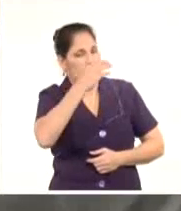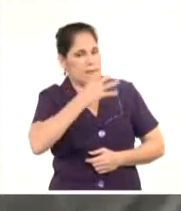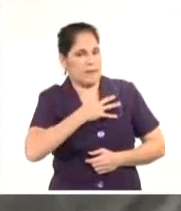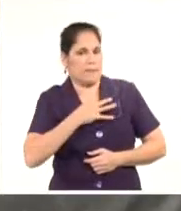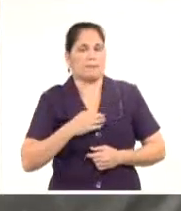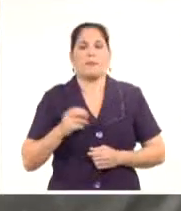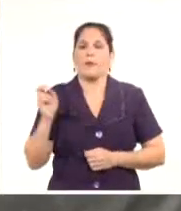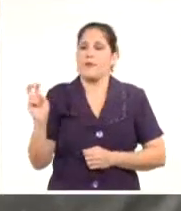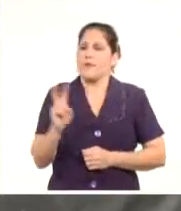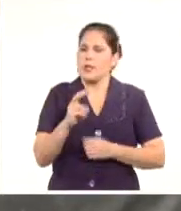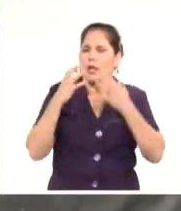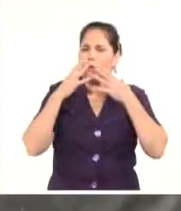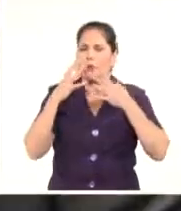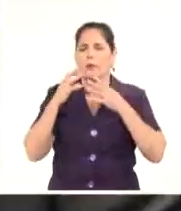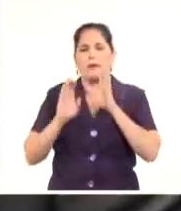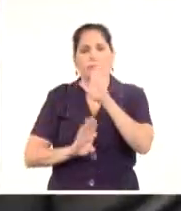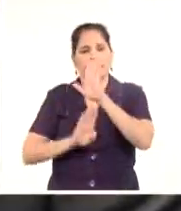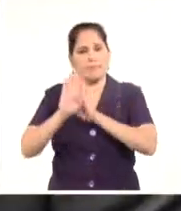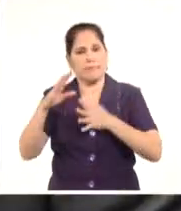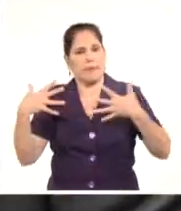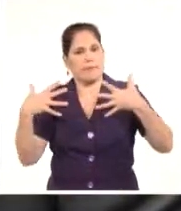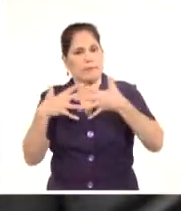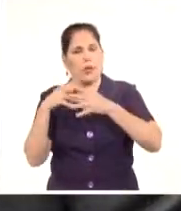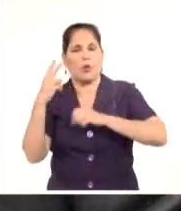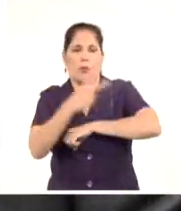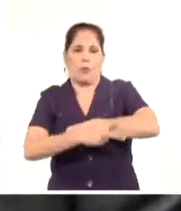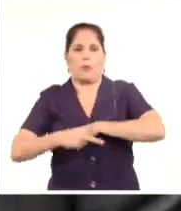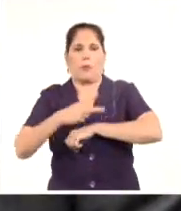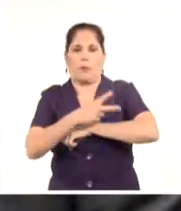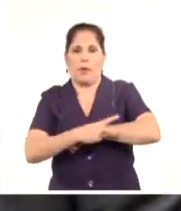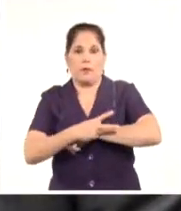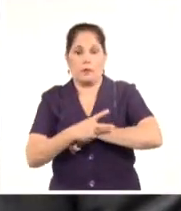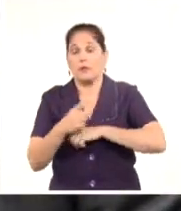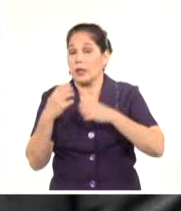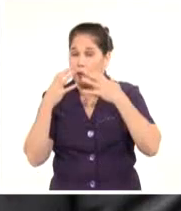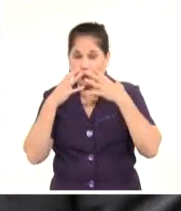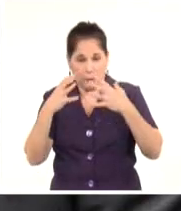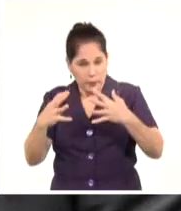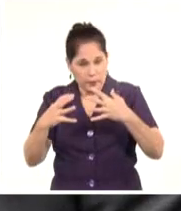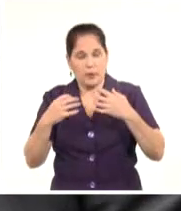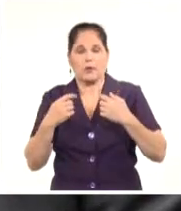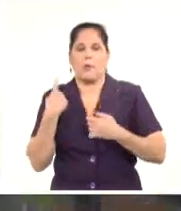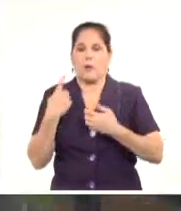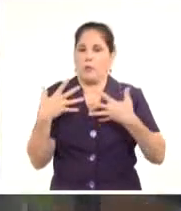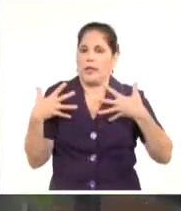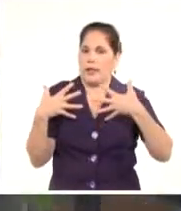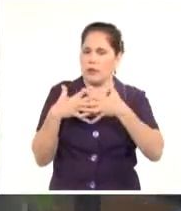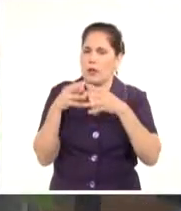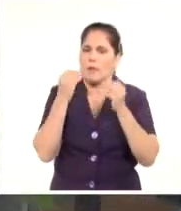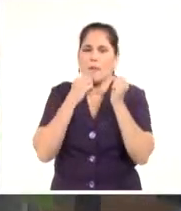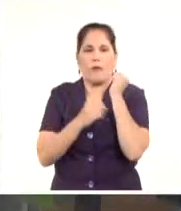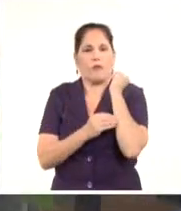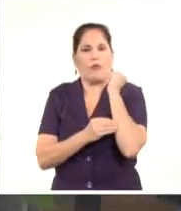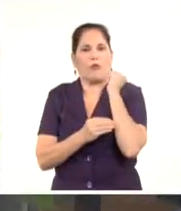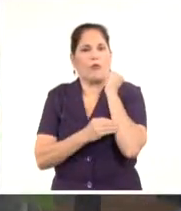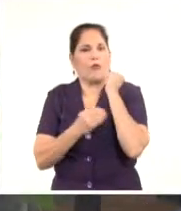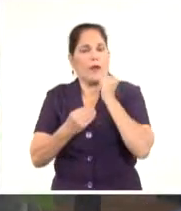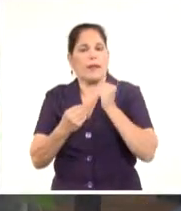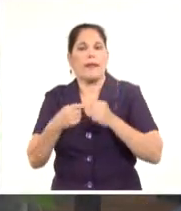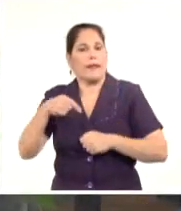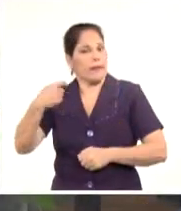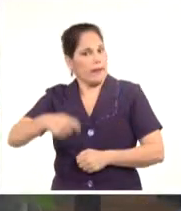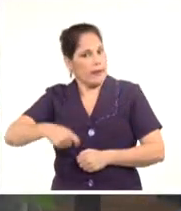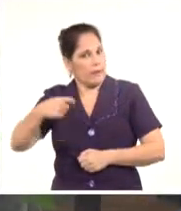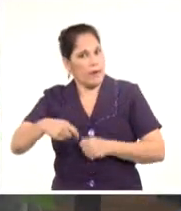de esta visita para el desarrollo de los vínculos bilaterales. La vemos como un relanzamiento de nuestras relaciones, como un momento en que podemos